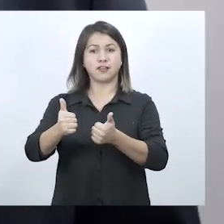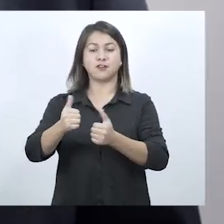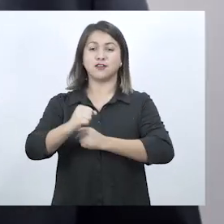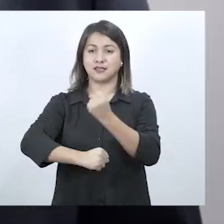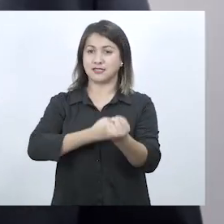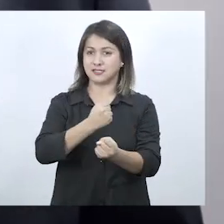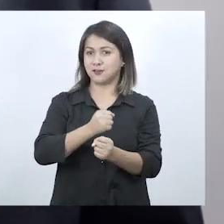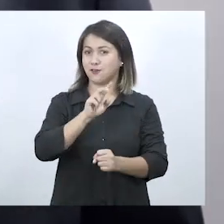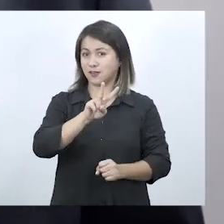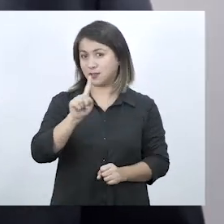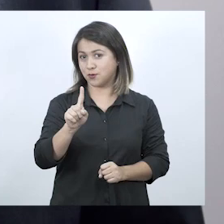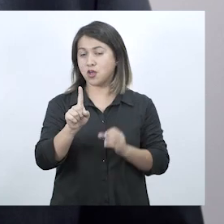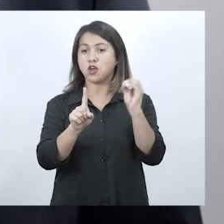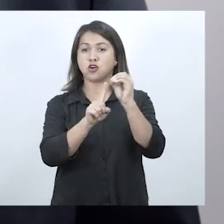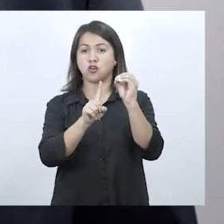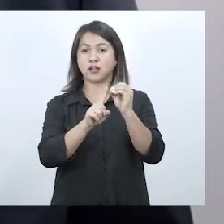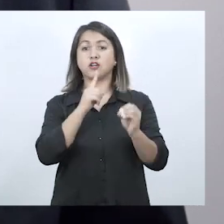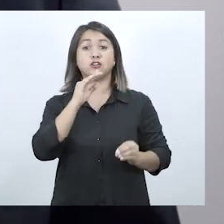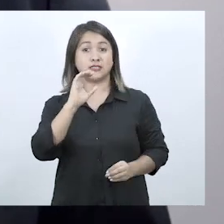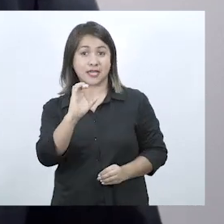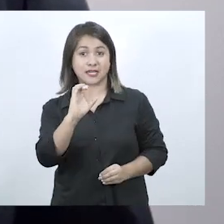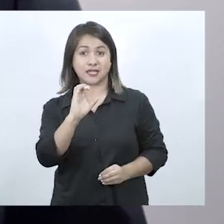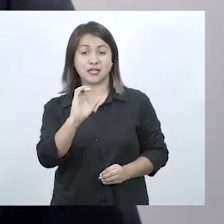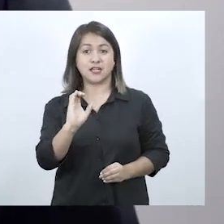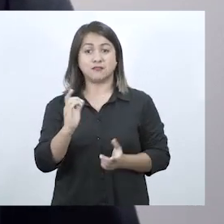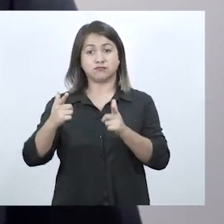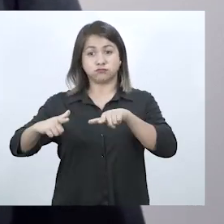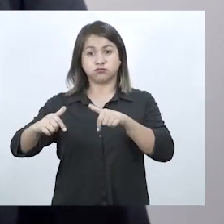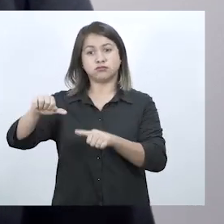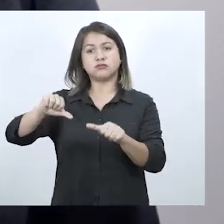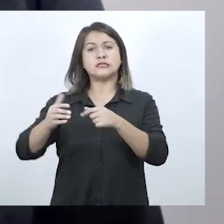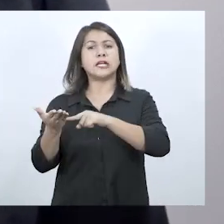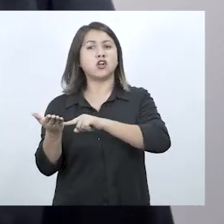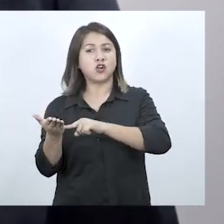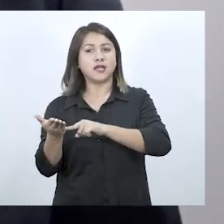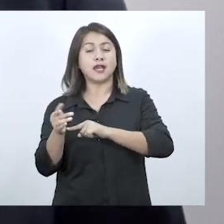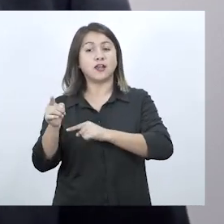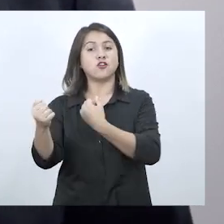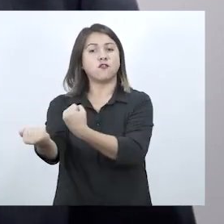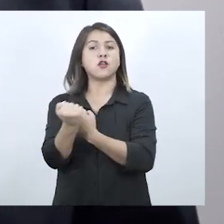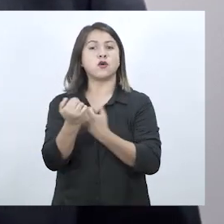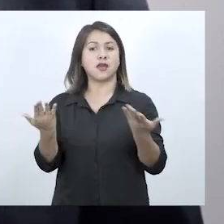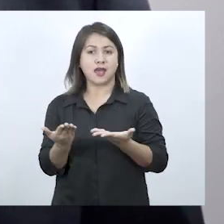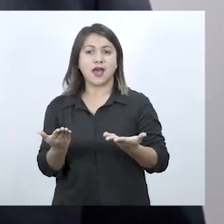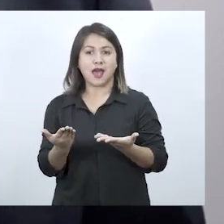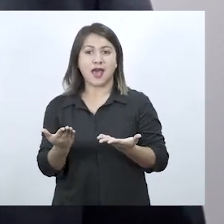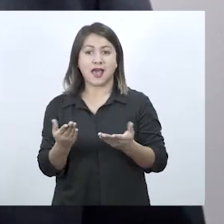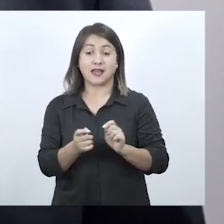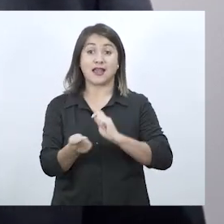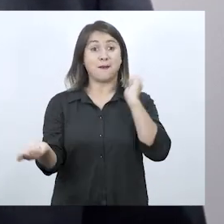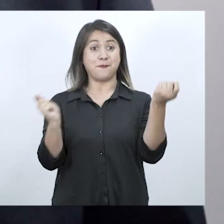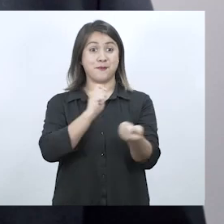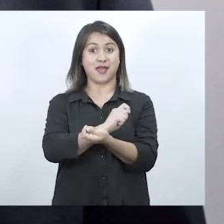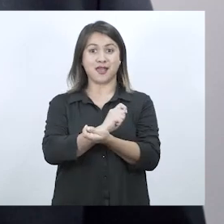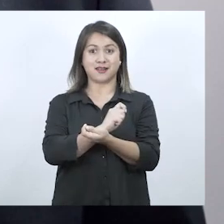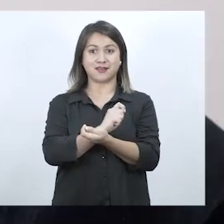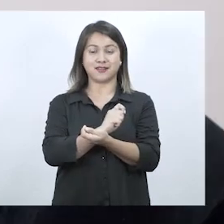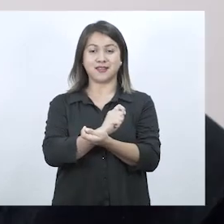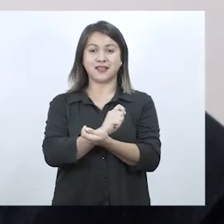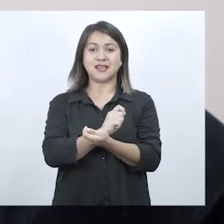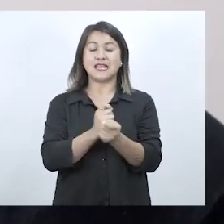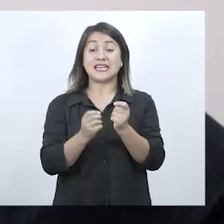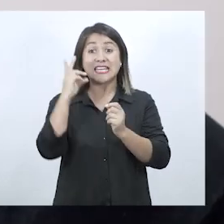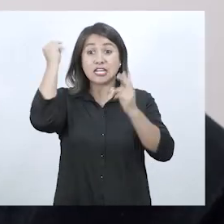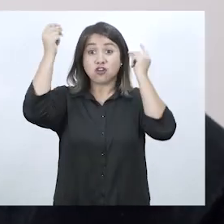los desafíos del siglo XXI. Codelco Tech, nuestra filial tecnológica, nos ayudará a reconvertirnos.